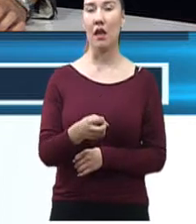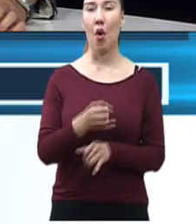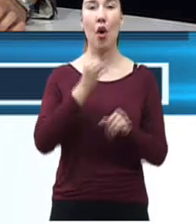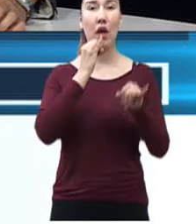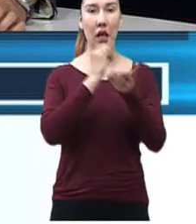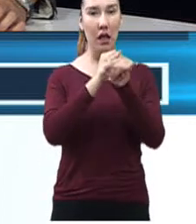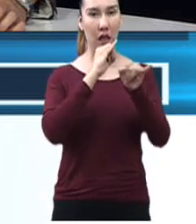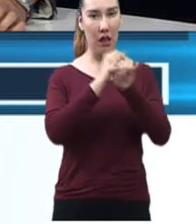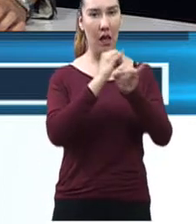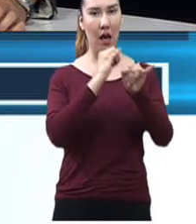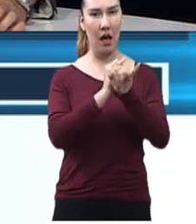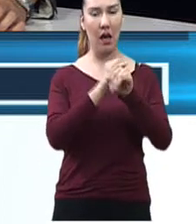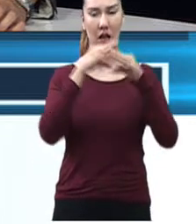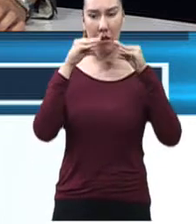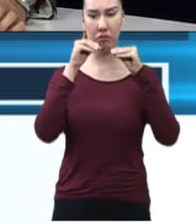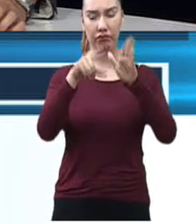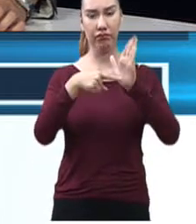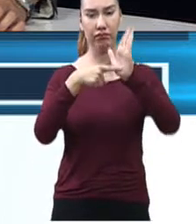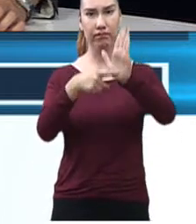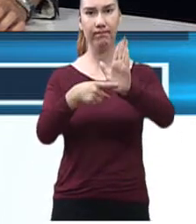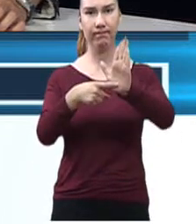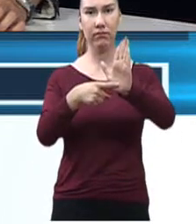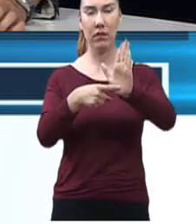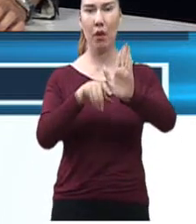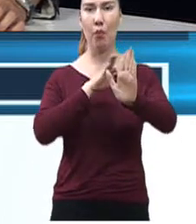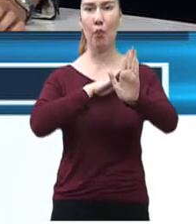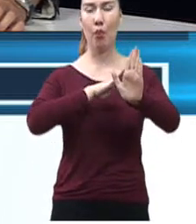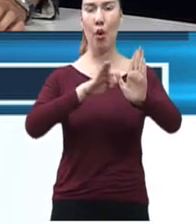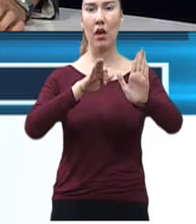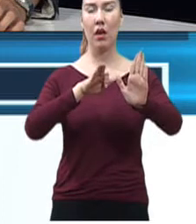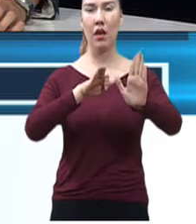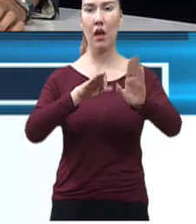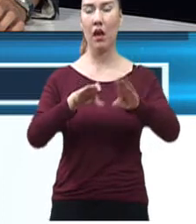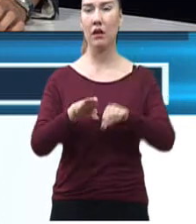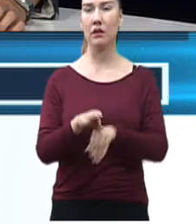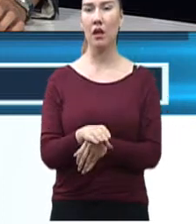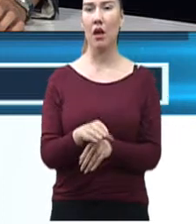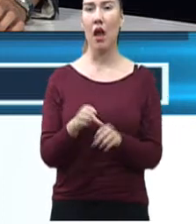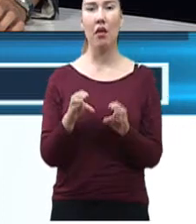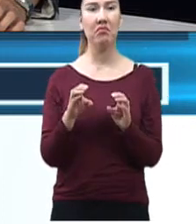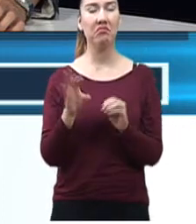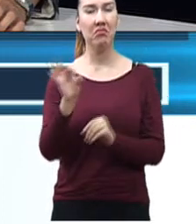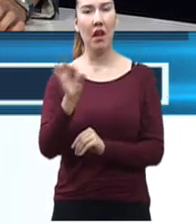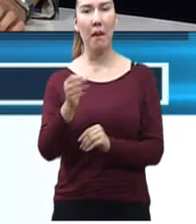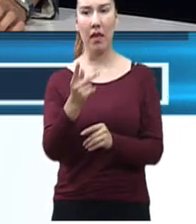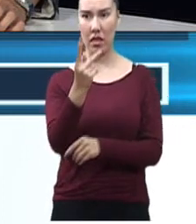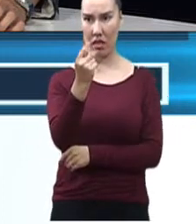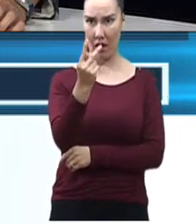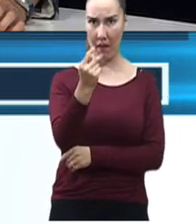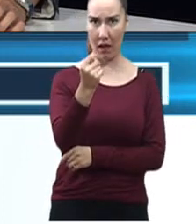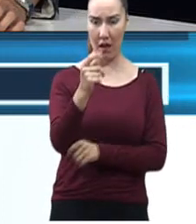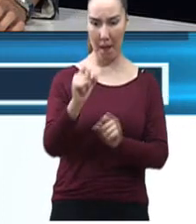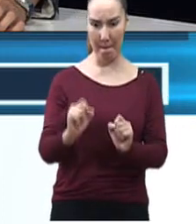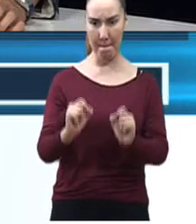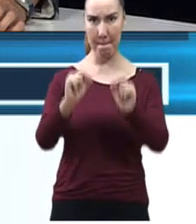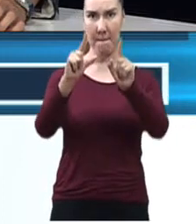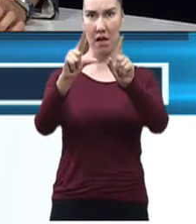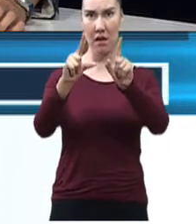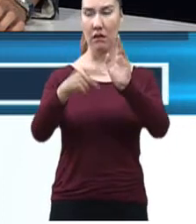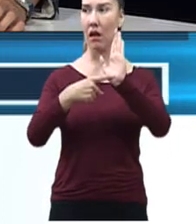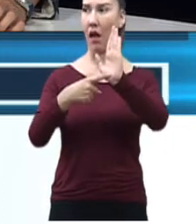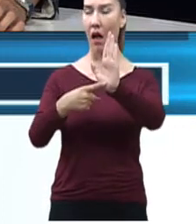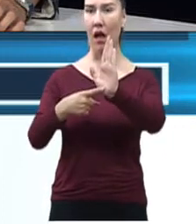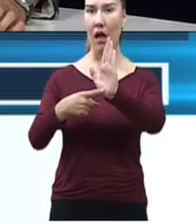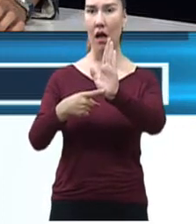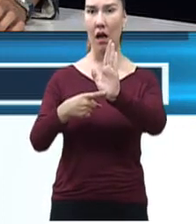además, un televisor o varios televisores, dependiendo de lo que se necesite. Quiero ser muy puntual porque mucha gente me dice,